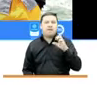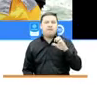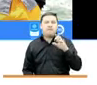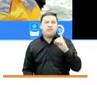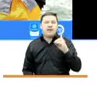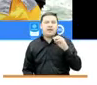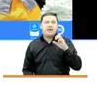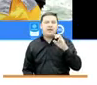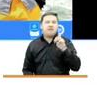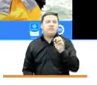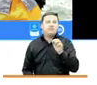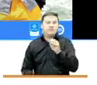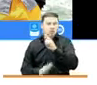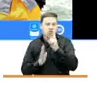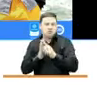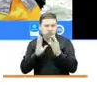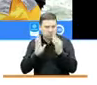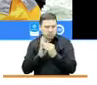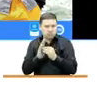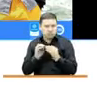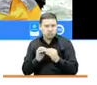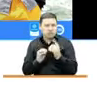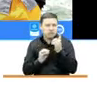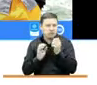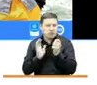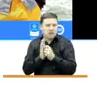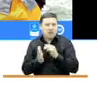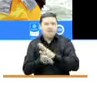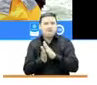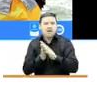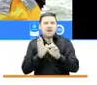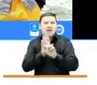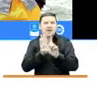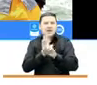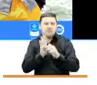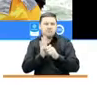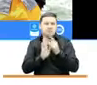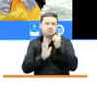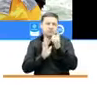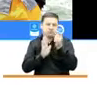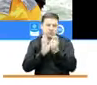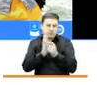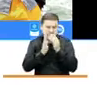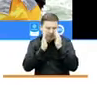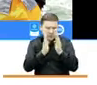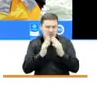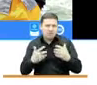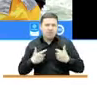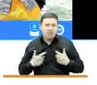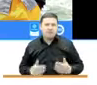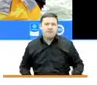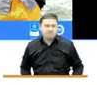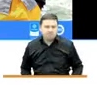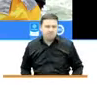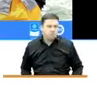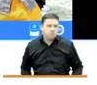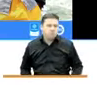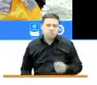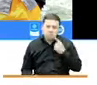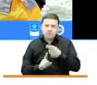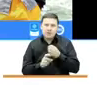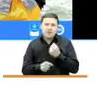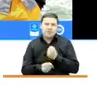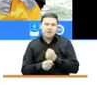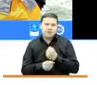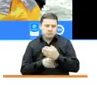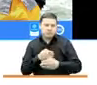integralidad y la articulación de la política de paz con legalidad con la política de atención a víctimas. Ese es el trabajo que hemos venido